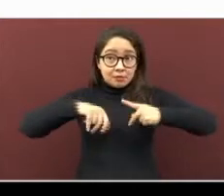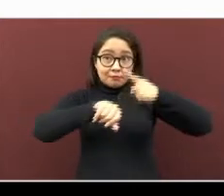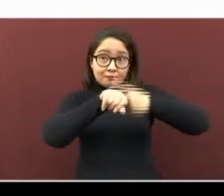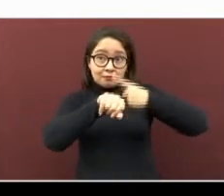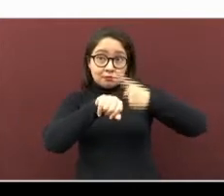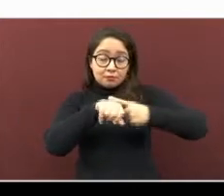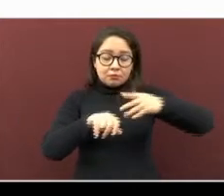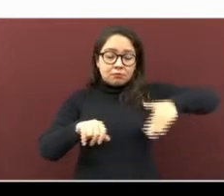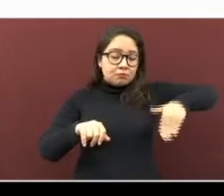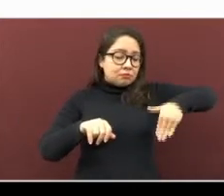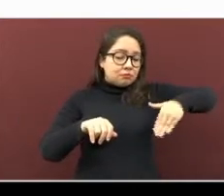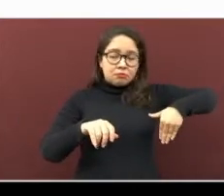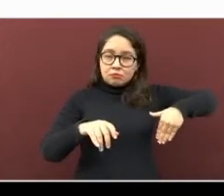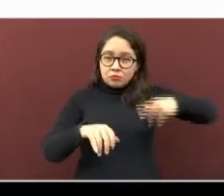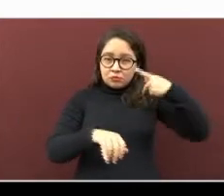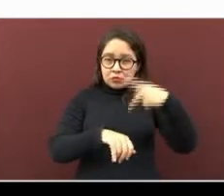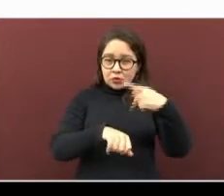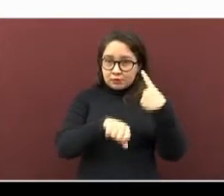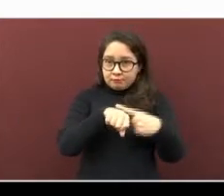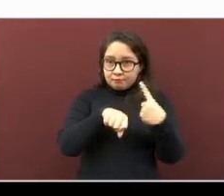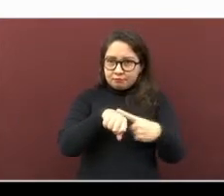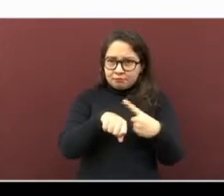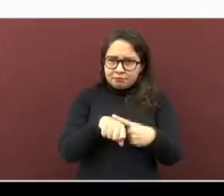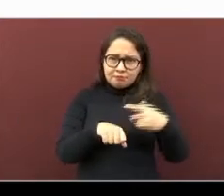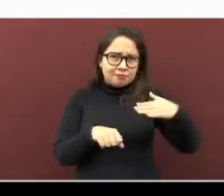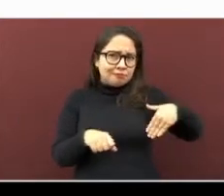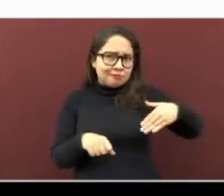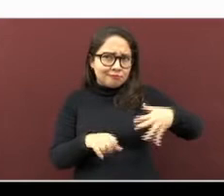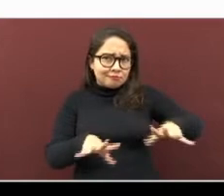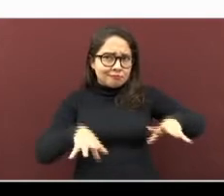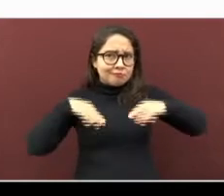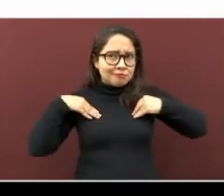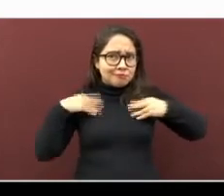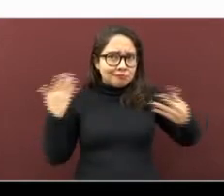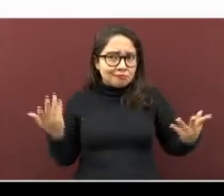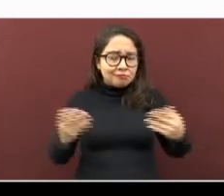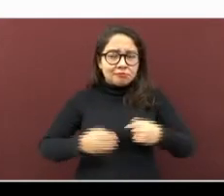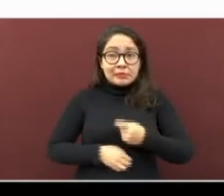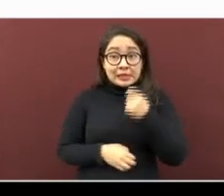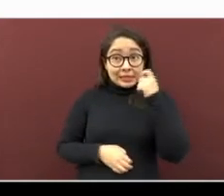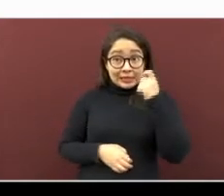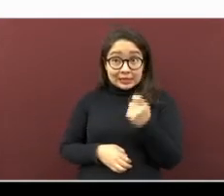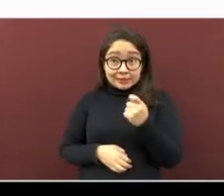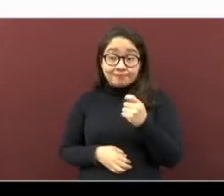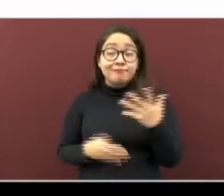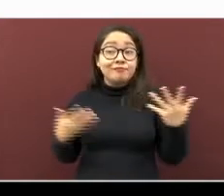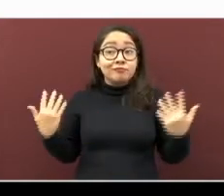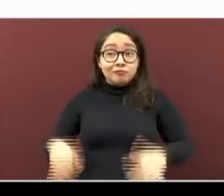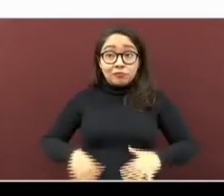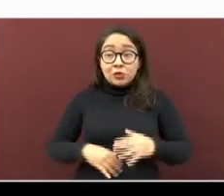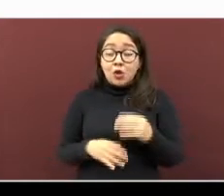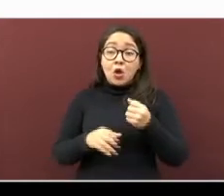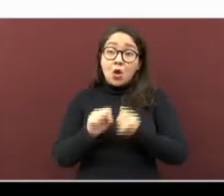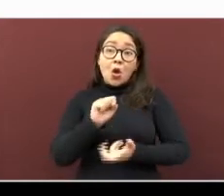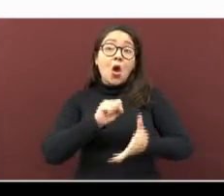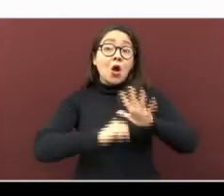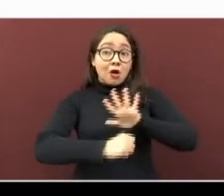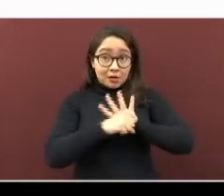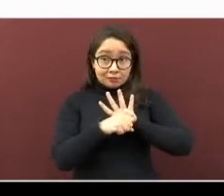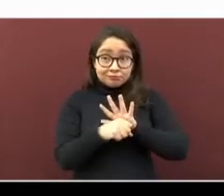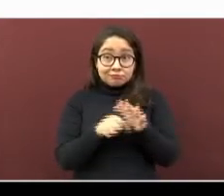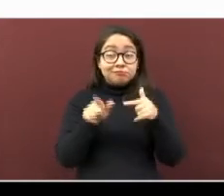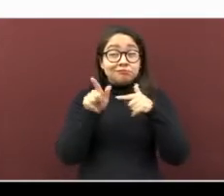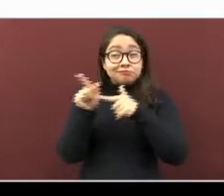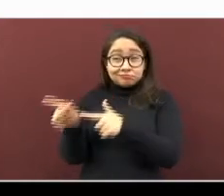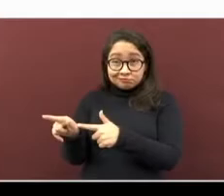que han desarrollado su padecimiento recientemente, lo que nos indica que el coronavirus sigue